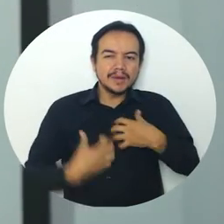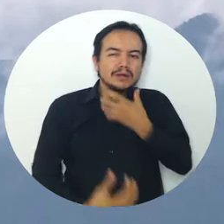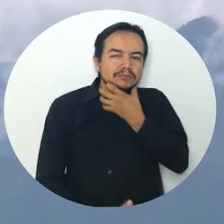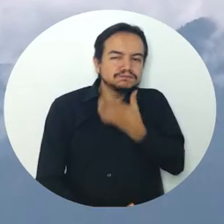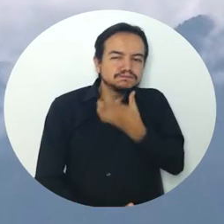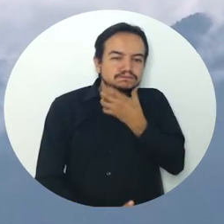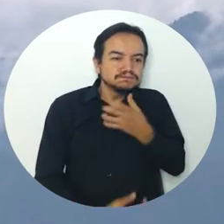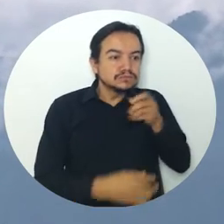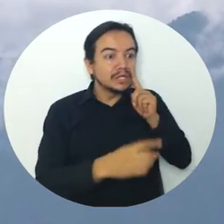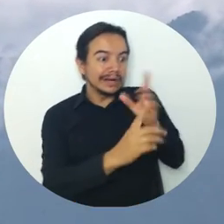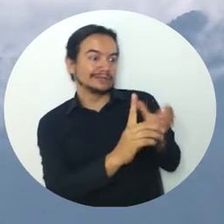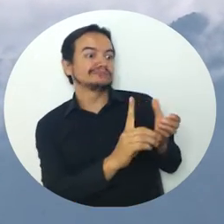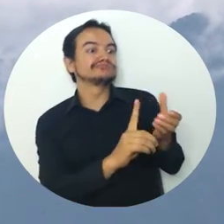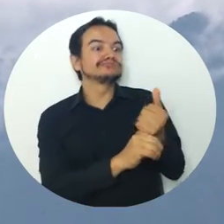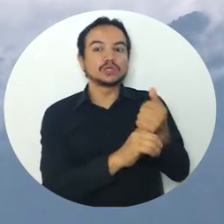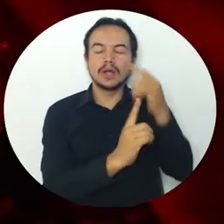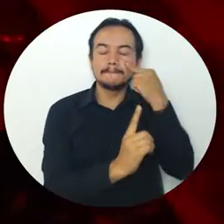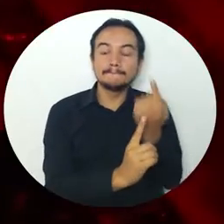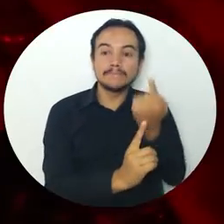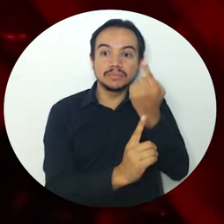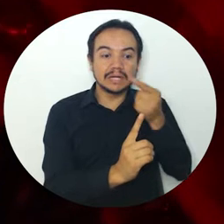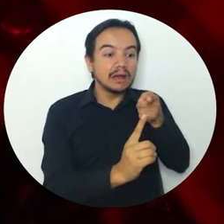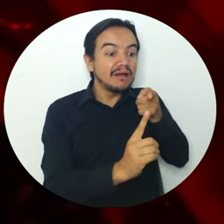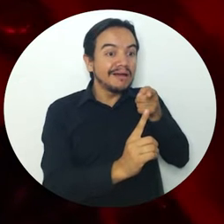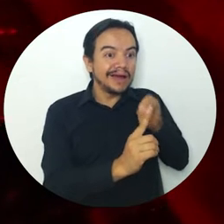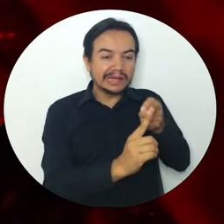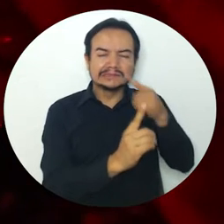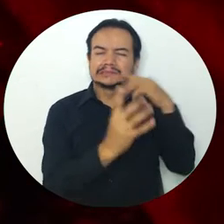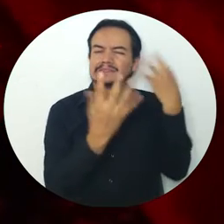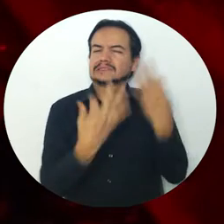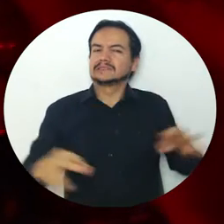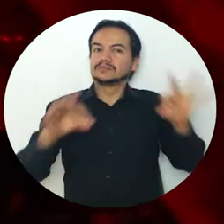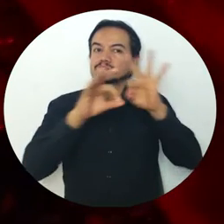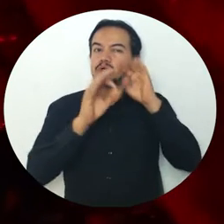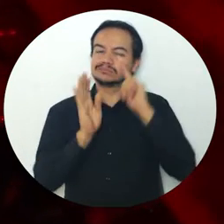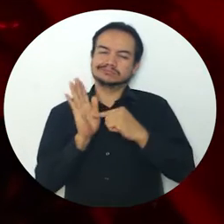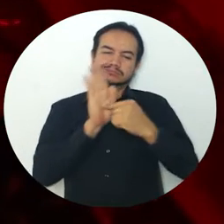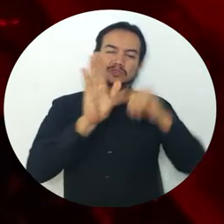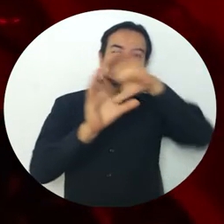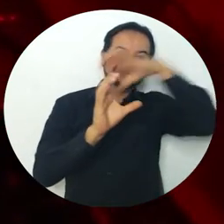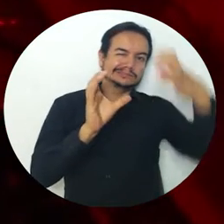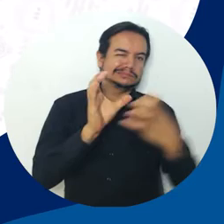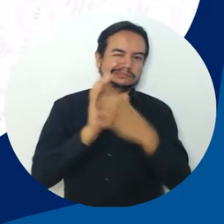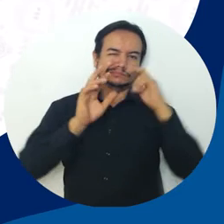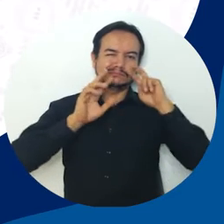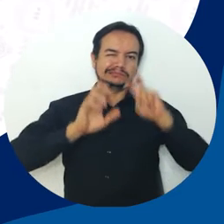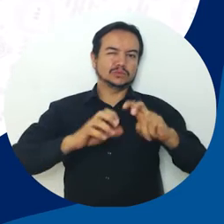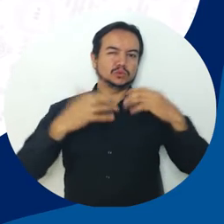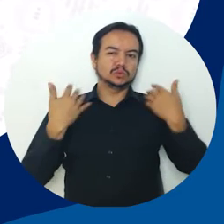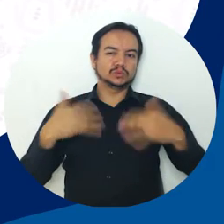de la Sierra Nevada de Santa Marta, que se convierte en un importante resultado para la ciencia en el mundo.